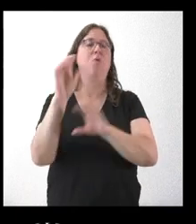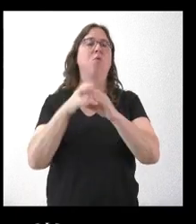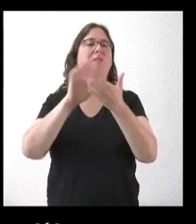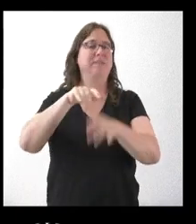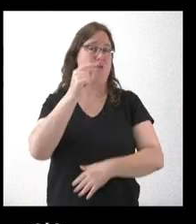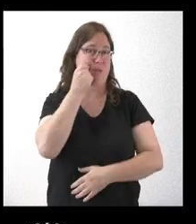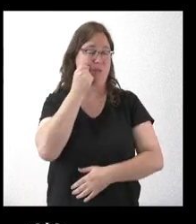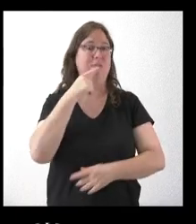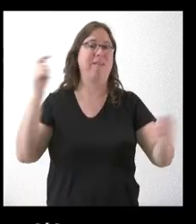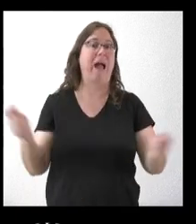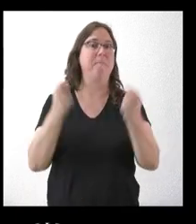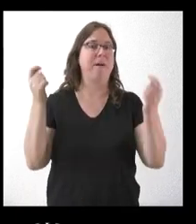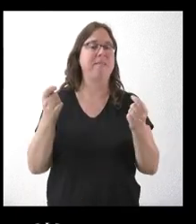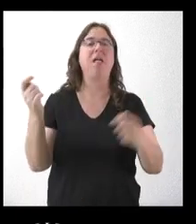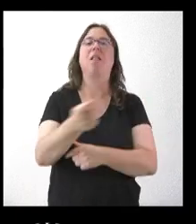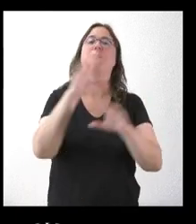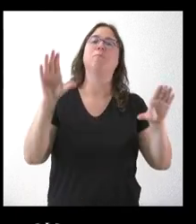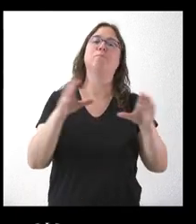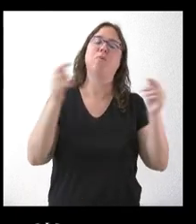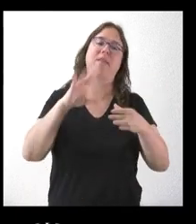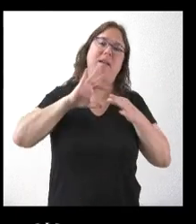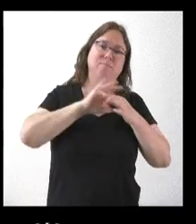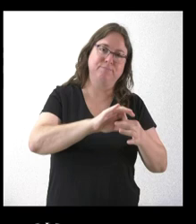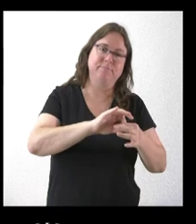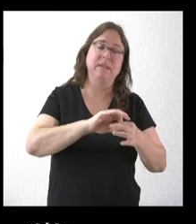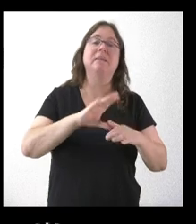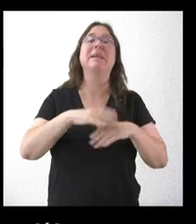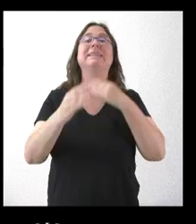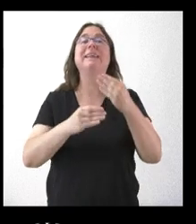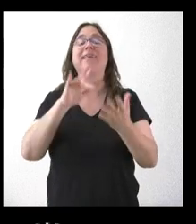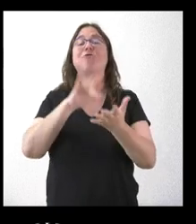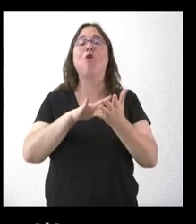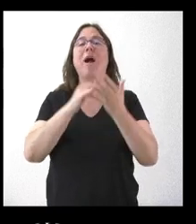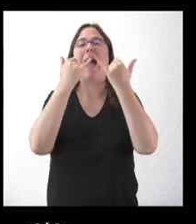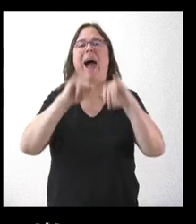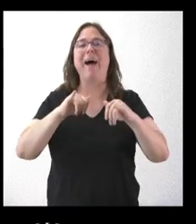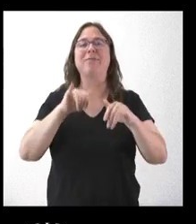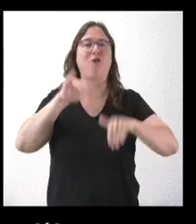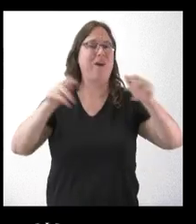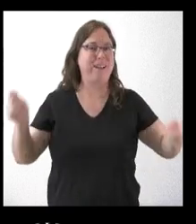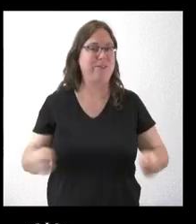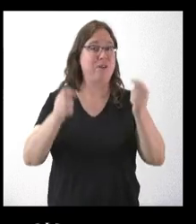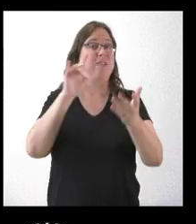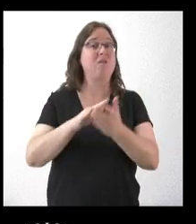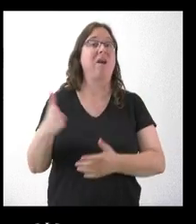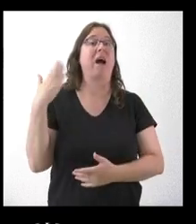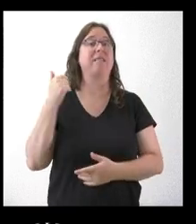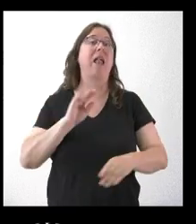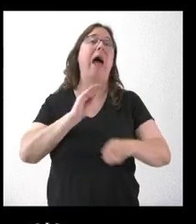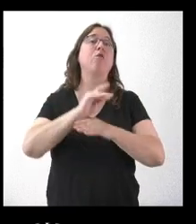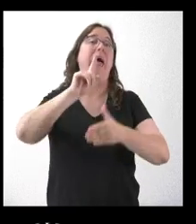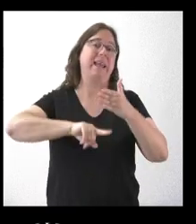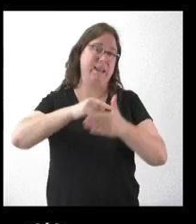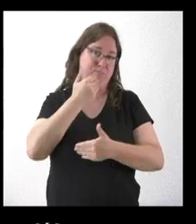y si va a haber una mayor contención a la hora de vender estos logros en actos electorales, como, por ejemplo, pasó ayer con lo de las ayudas al alquiler.